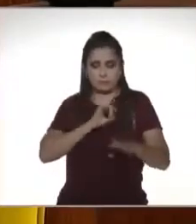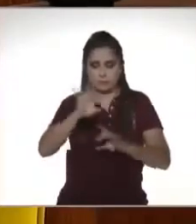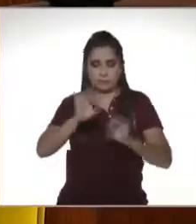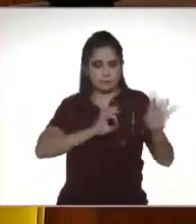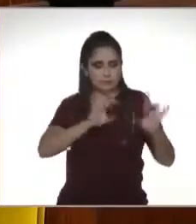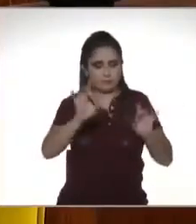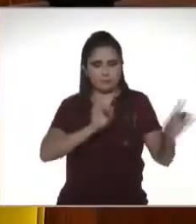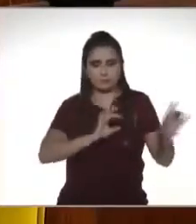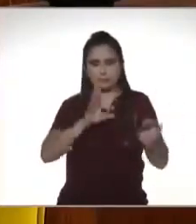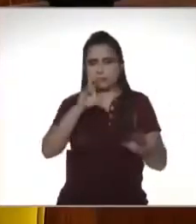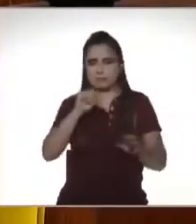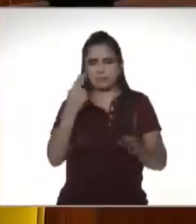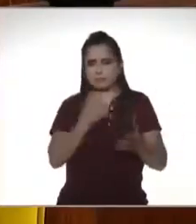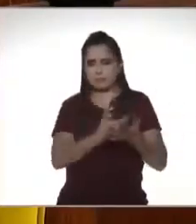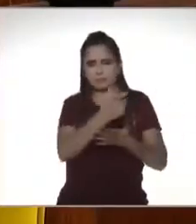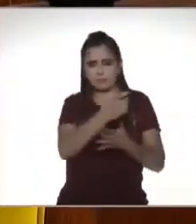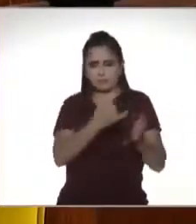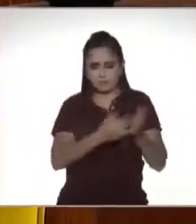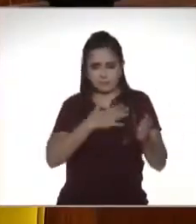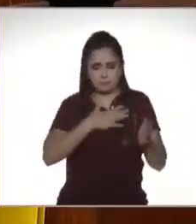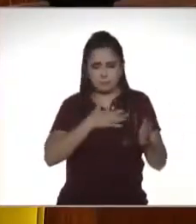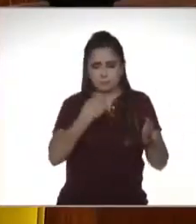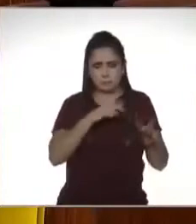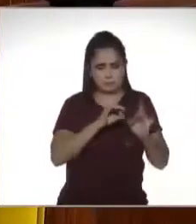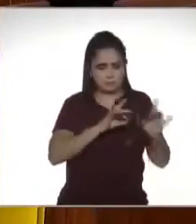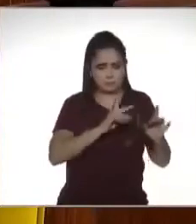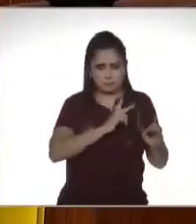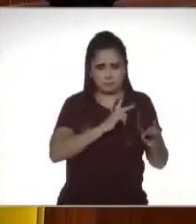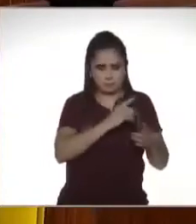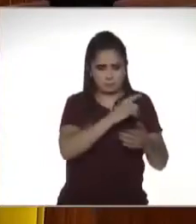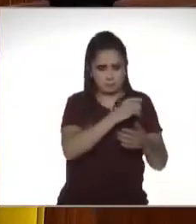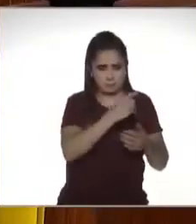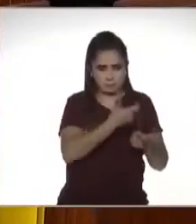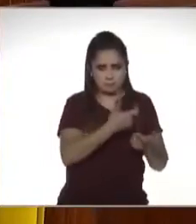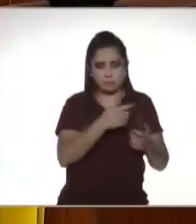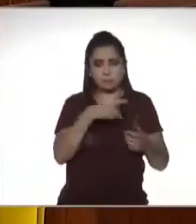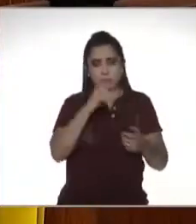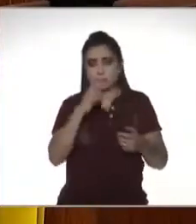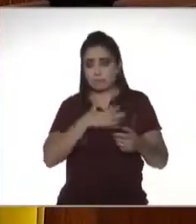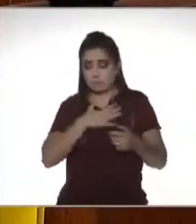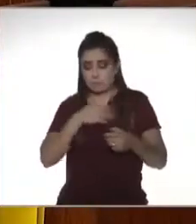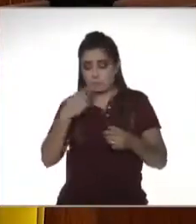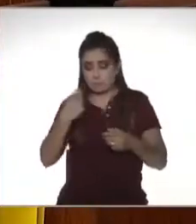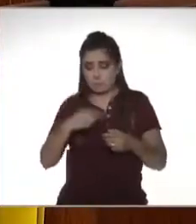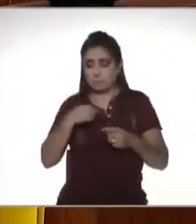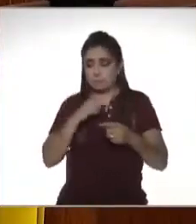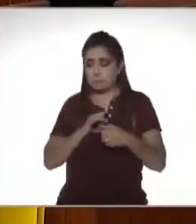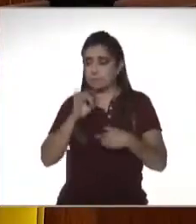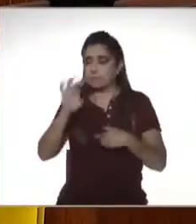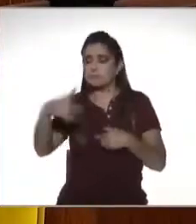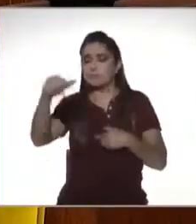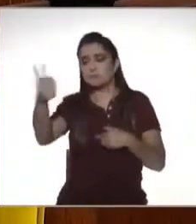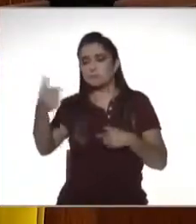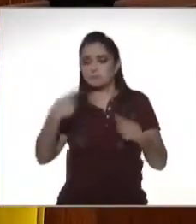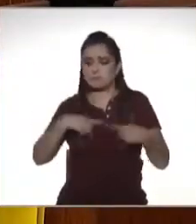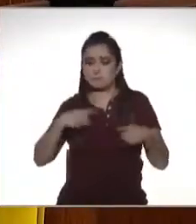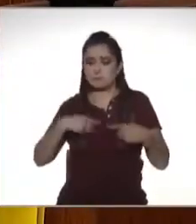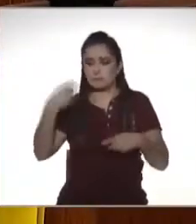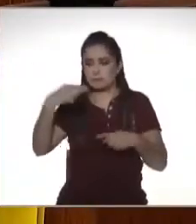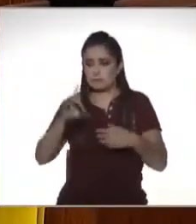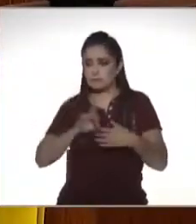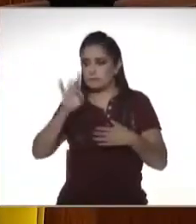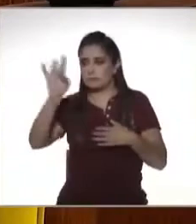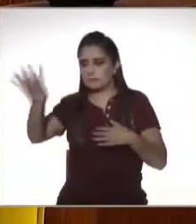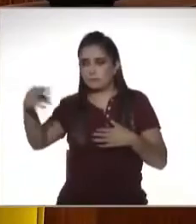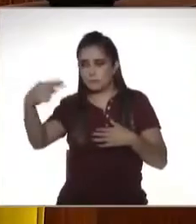no son sujetos de pago del impuesto sin embargo la recomendación es que sea clara traspaso de la cuenta de Juan Carlos a la cuenta de Juan Carlos para que no